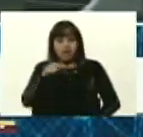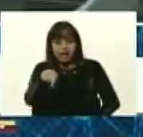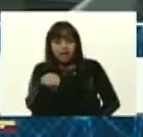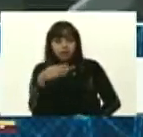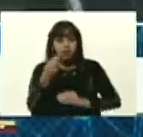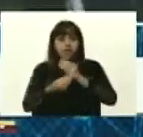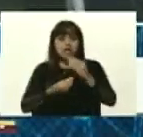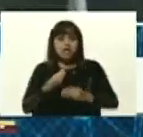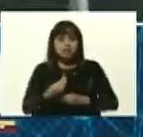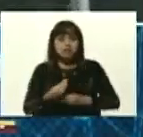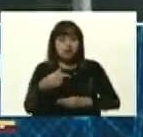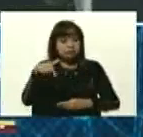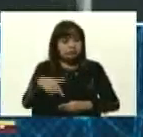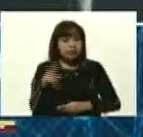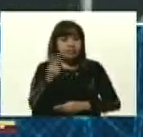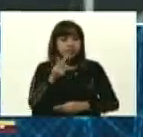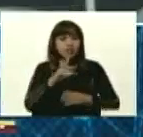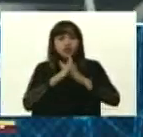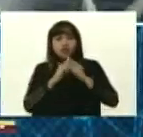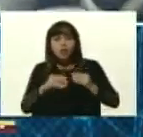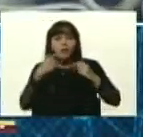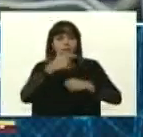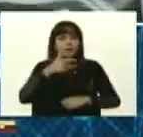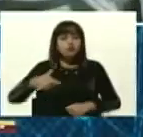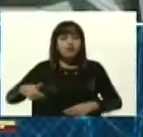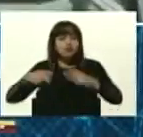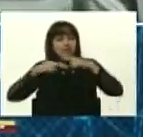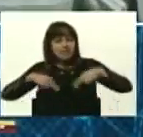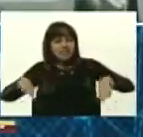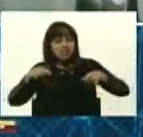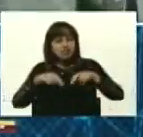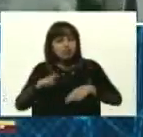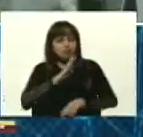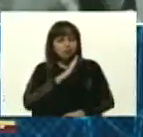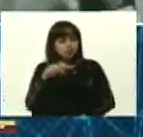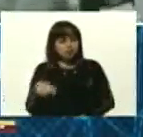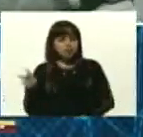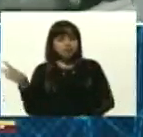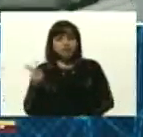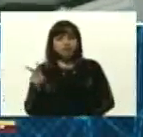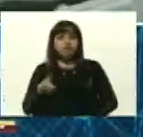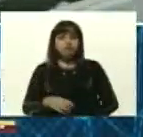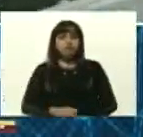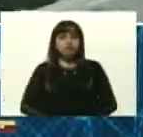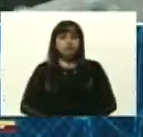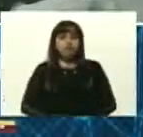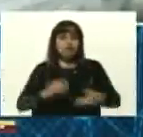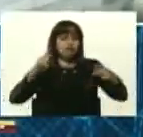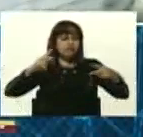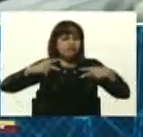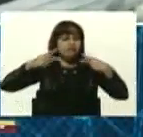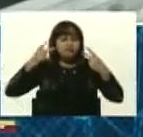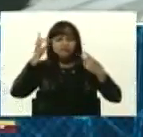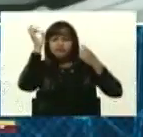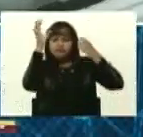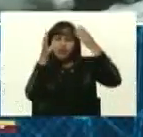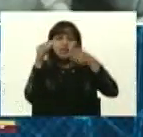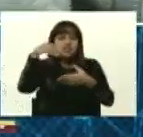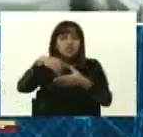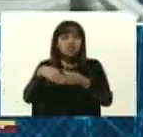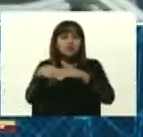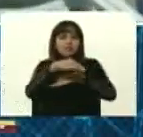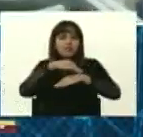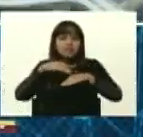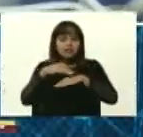talento nacional en todas las fases, como lo decía, investigadores, desarrolladores, innovadores de nuestro ministerio,